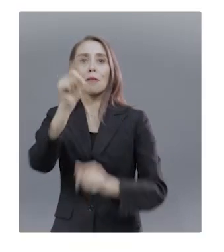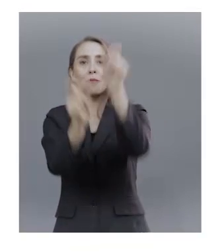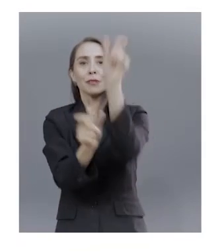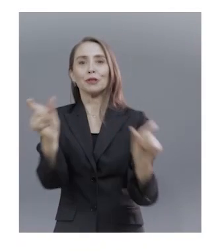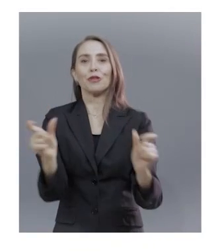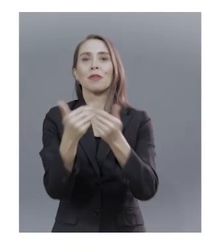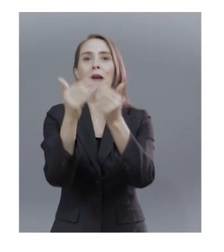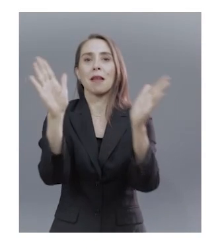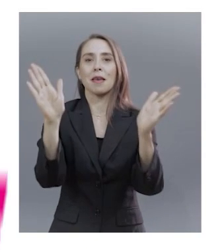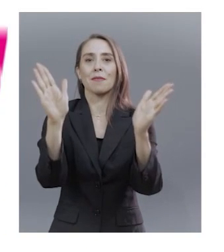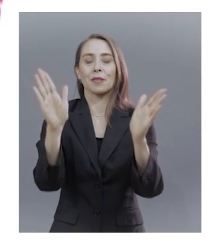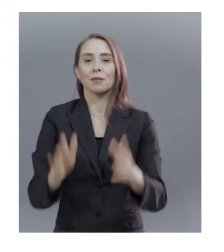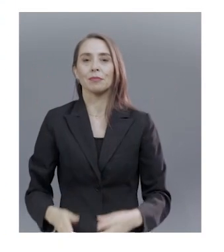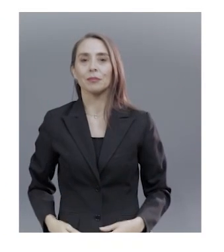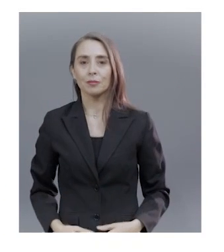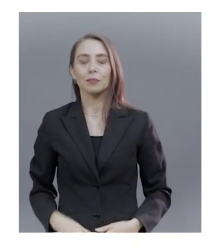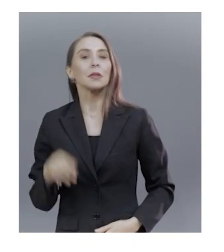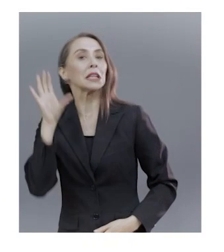libres